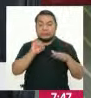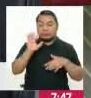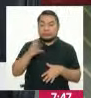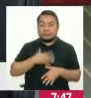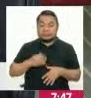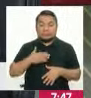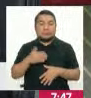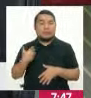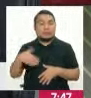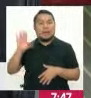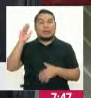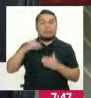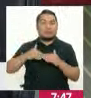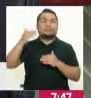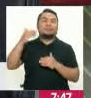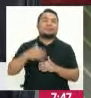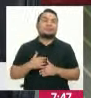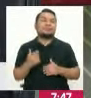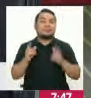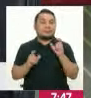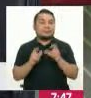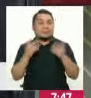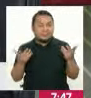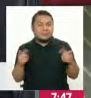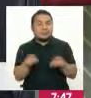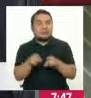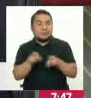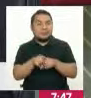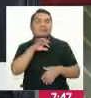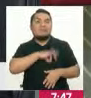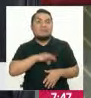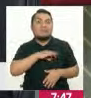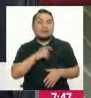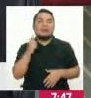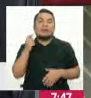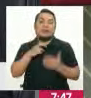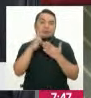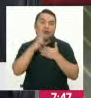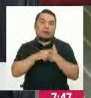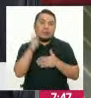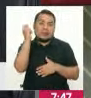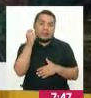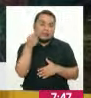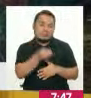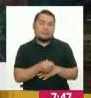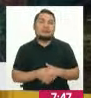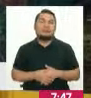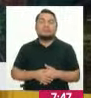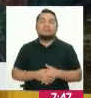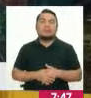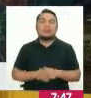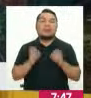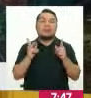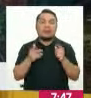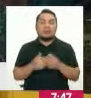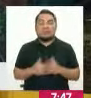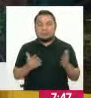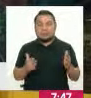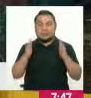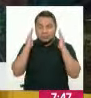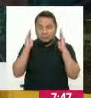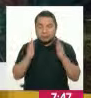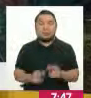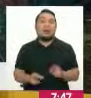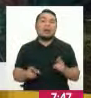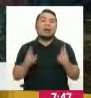años para más están las personas que también son beneficiarios del programa. De acuerdo. Bueno, estaremos atentos. Ojalá,